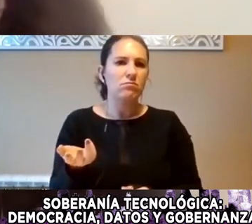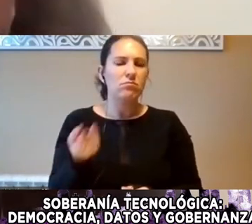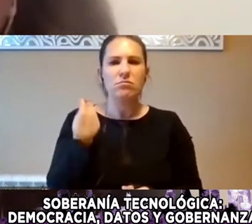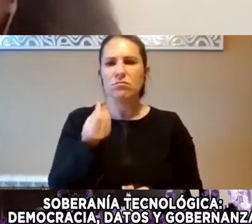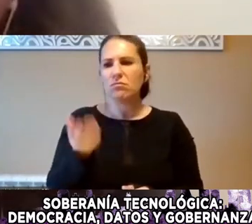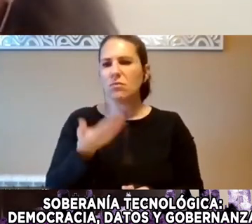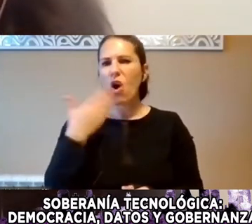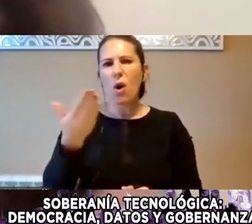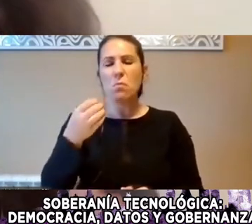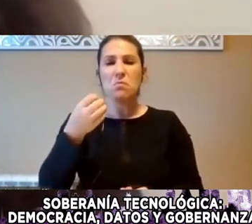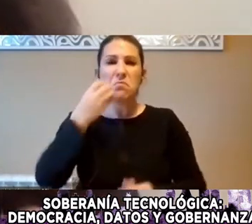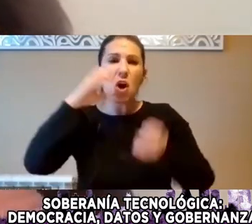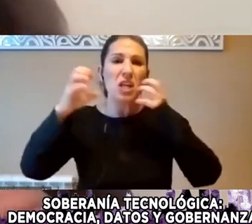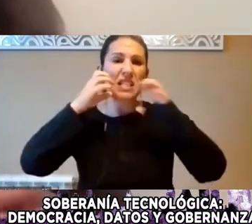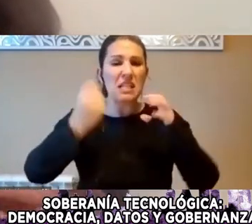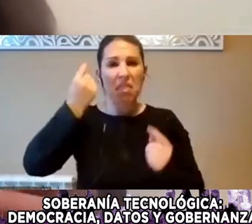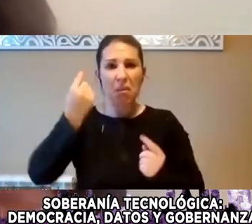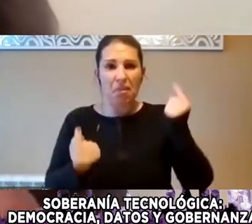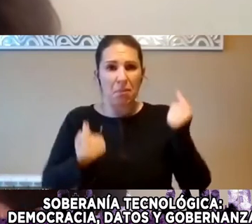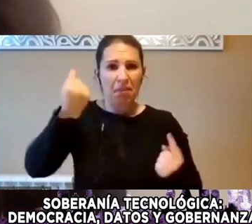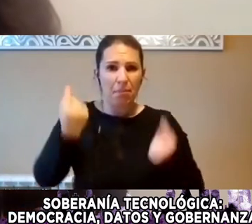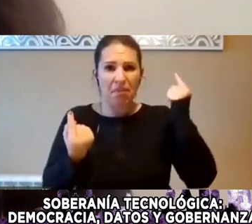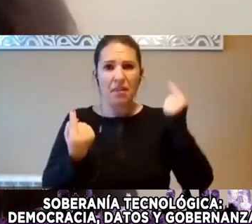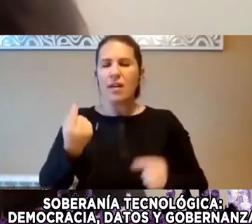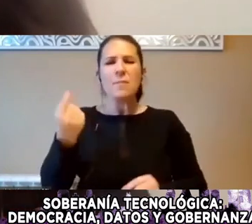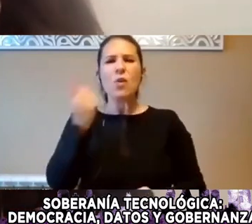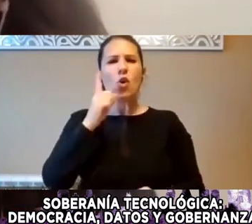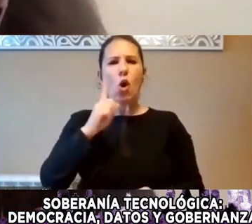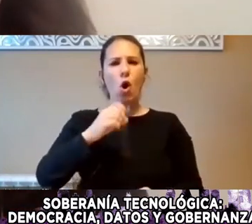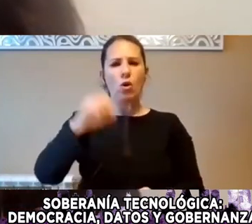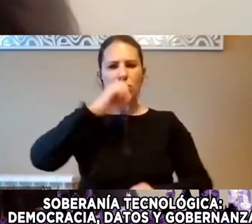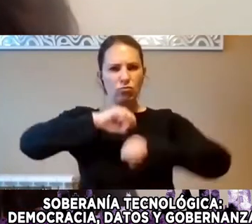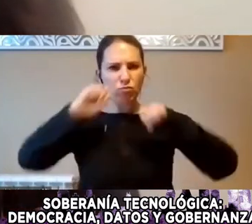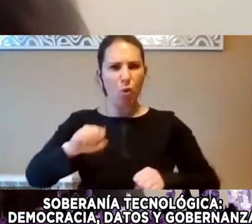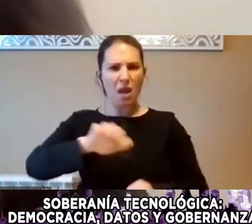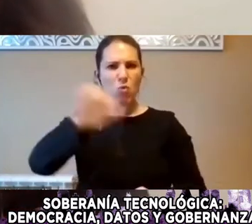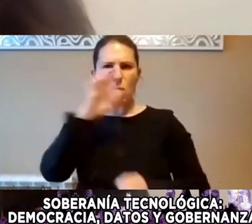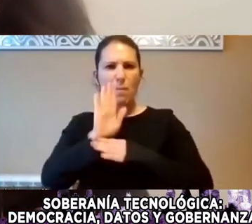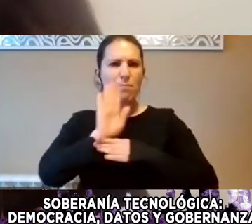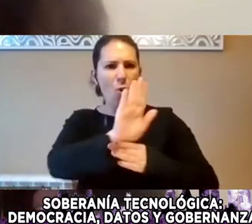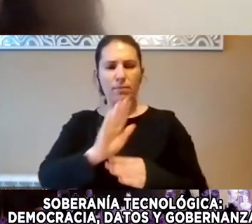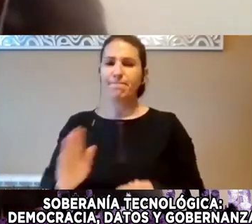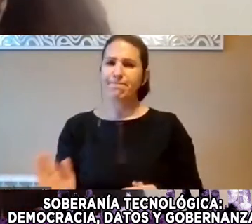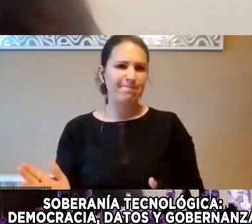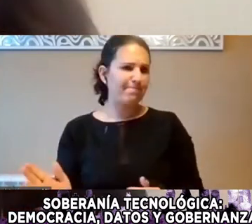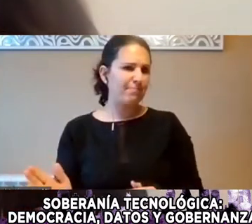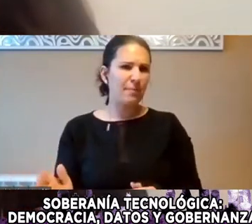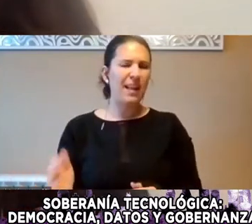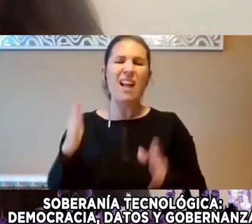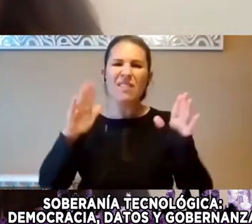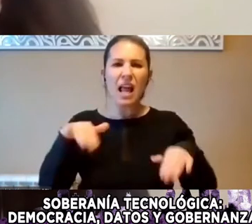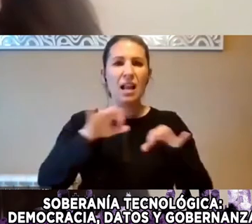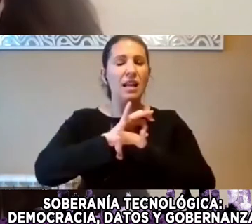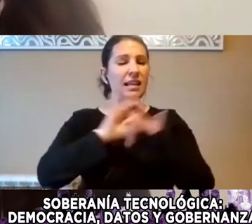Protestas Esporádicas No hubo Una Una Posición Sólida De Europa Por ejemplo O De ningún De ningún